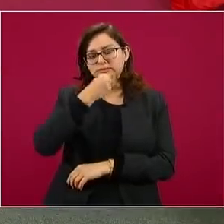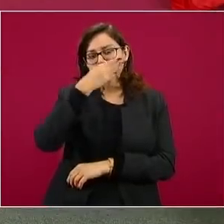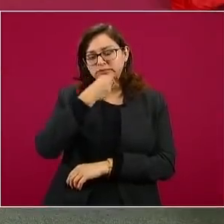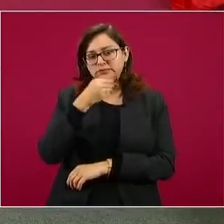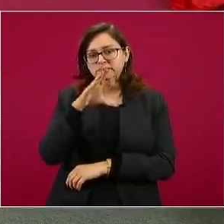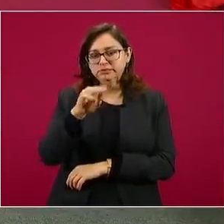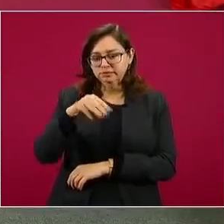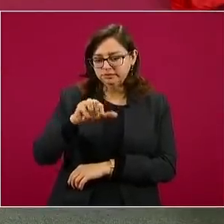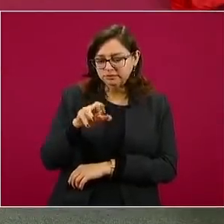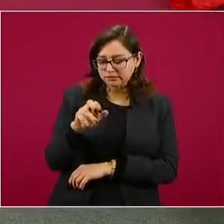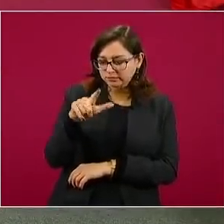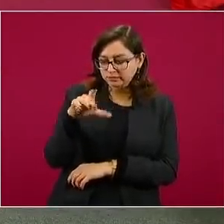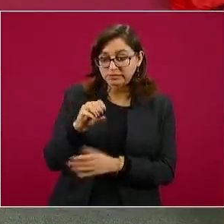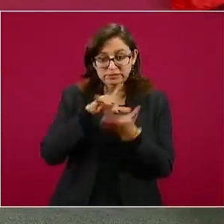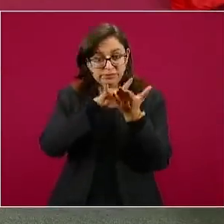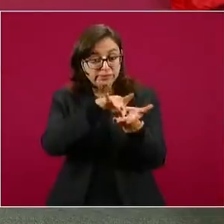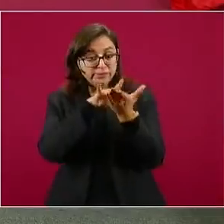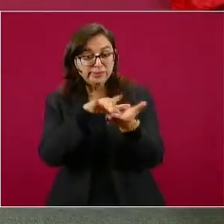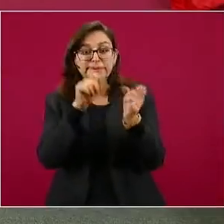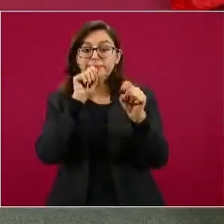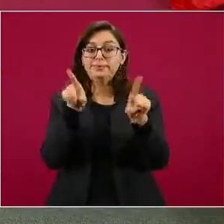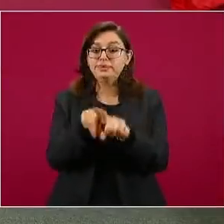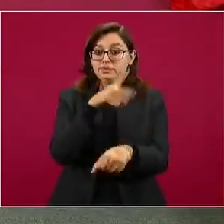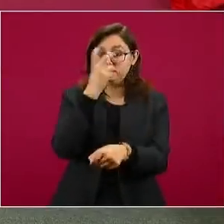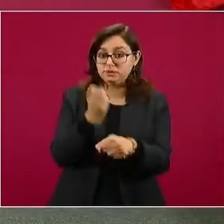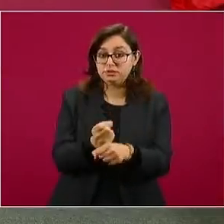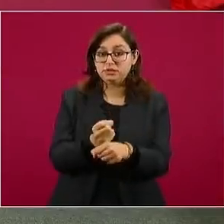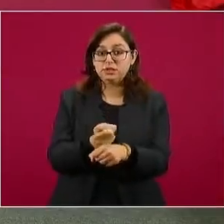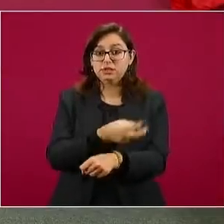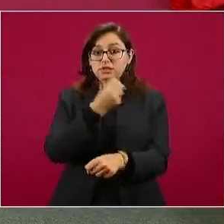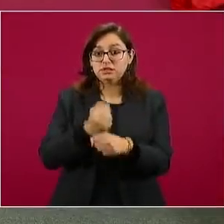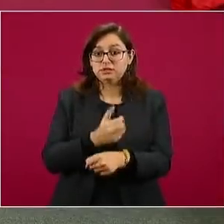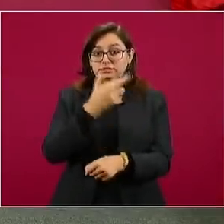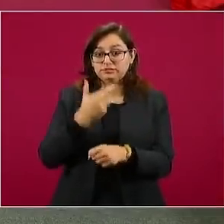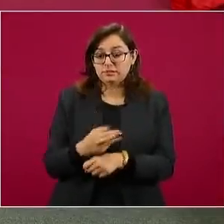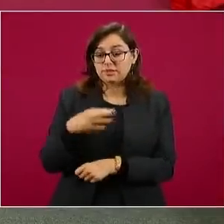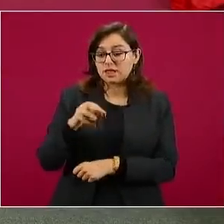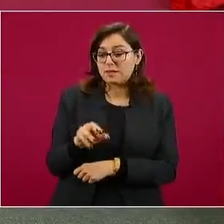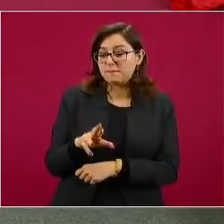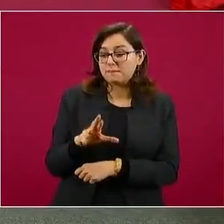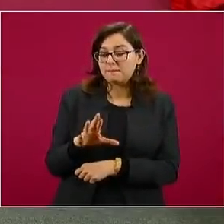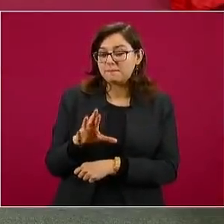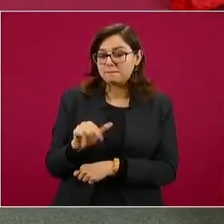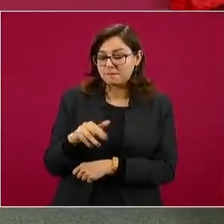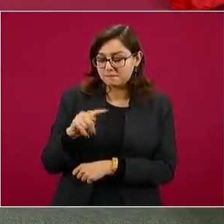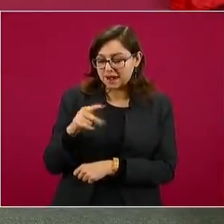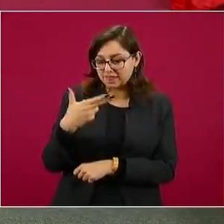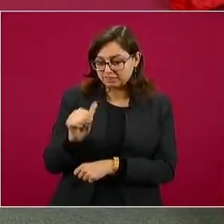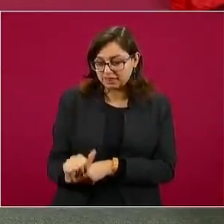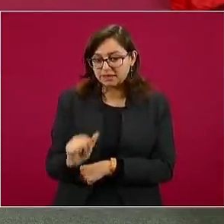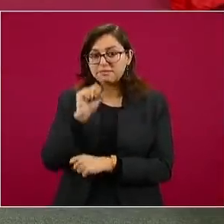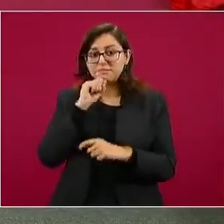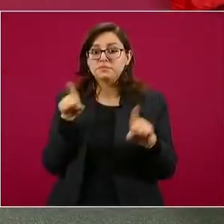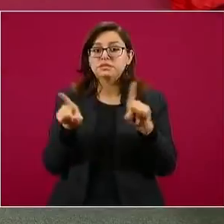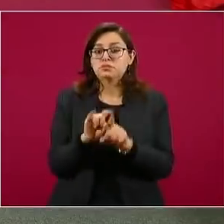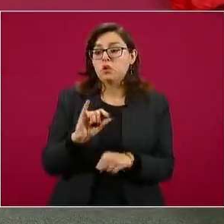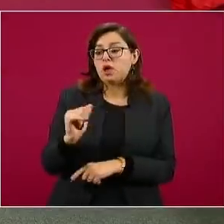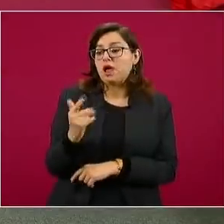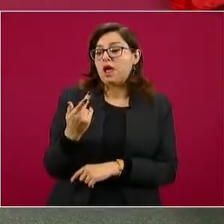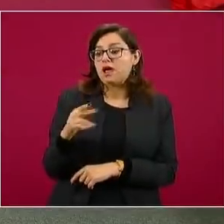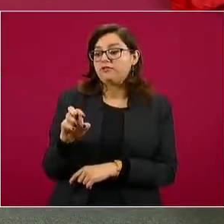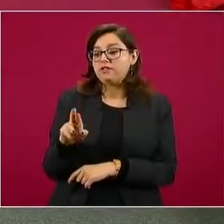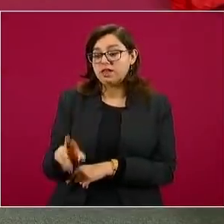apoyo, a la subsecretaria Marta Delgado, a Javier Gileta con todo su equipo, por coadyuvar en la